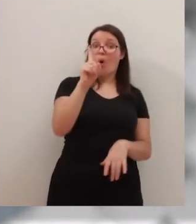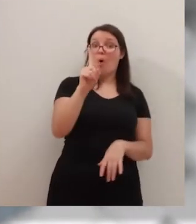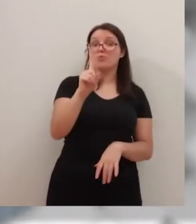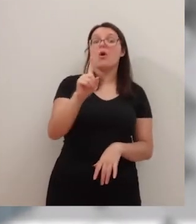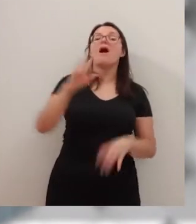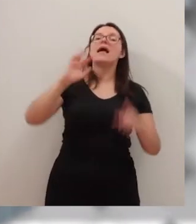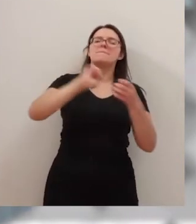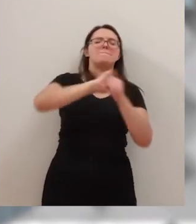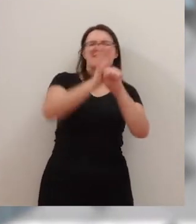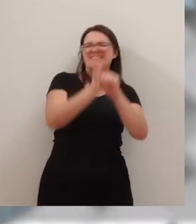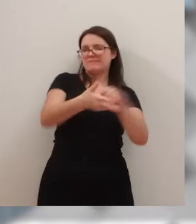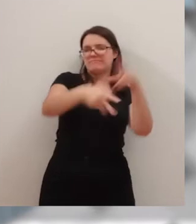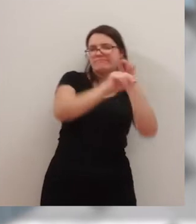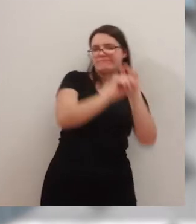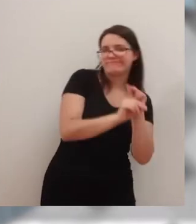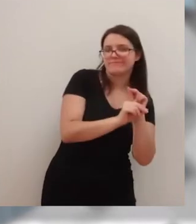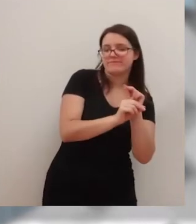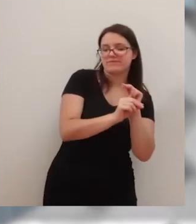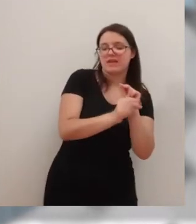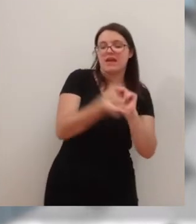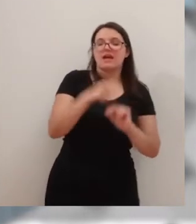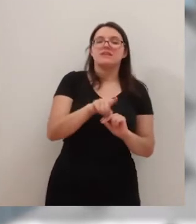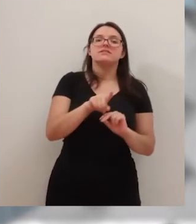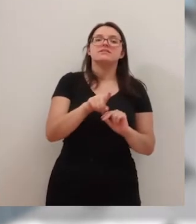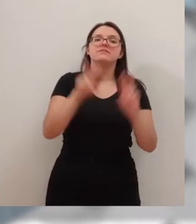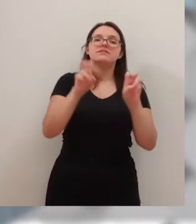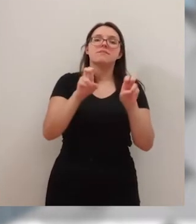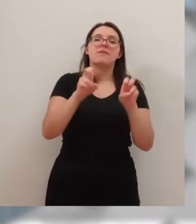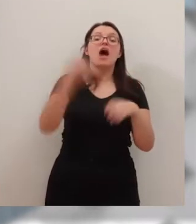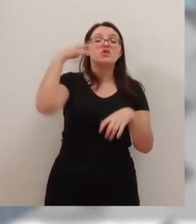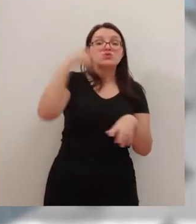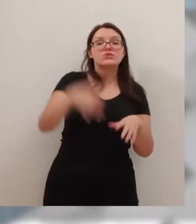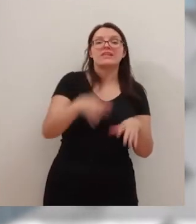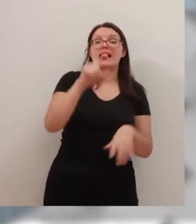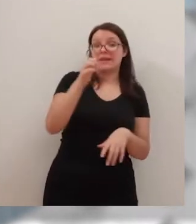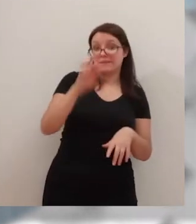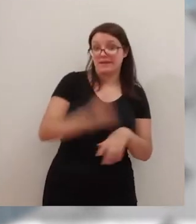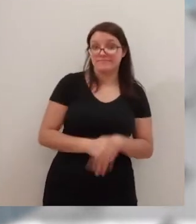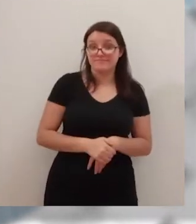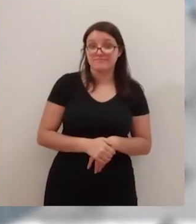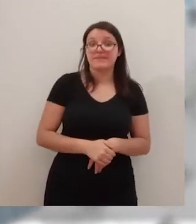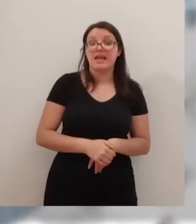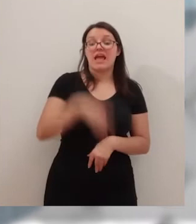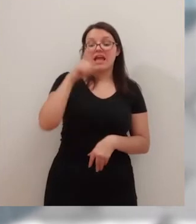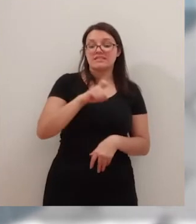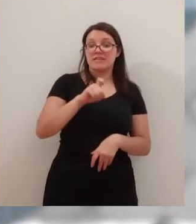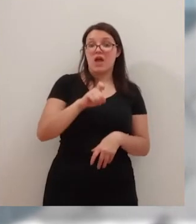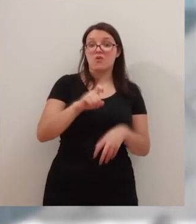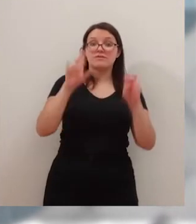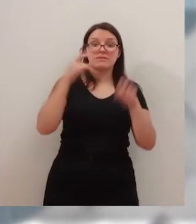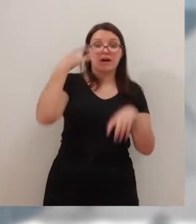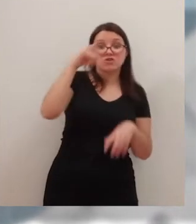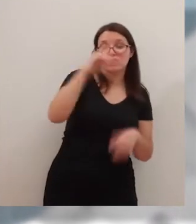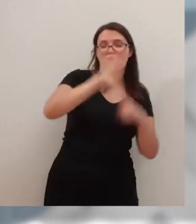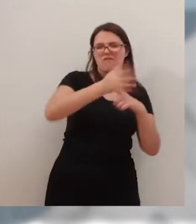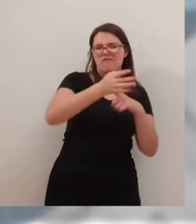llevó la pandemia, que se debió también de llevar el carácter turista de la Plaza de Toros de la Ribera. Porque bueno, en ese caso, en el elemento toro, la